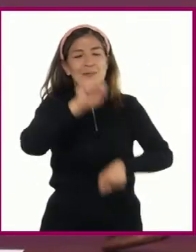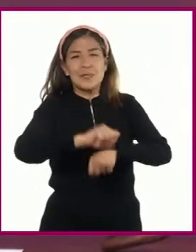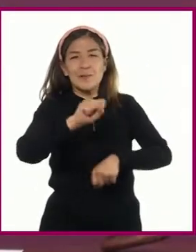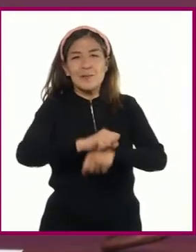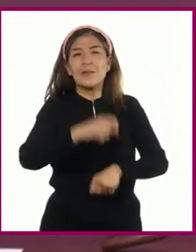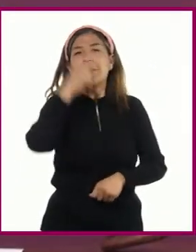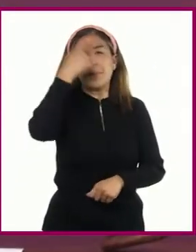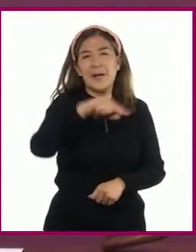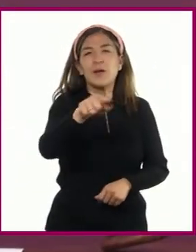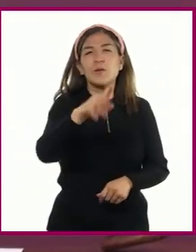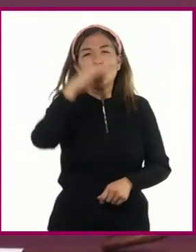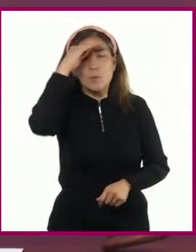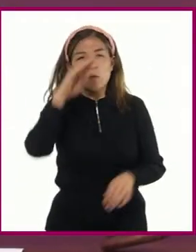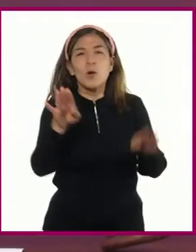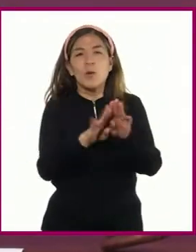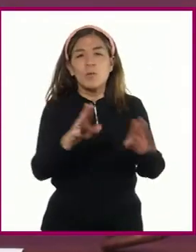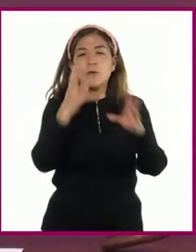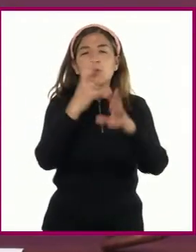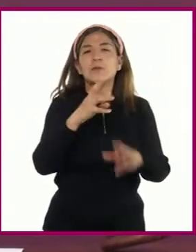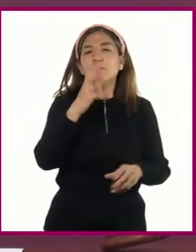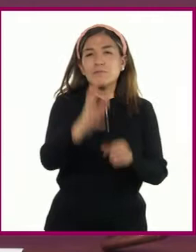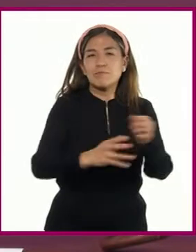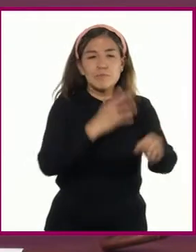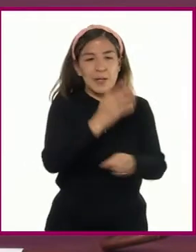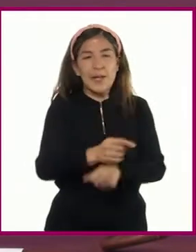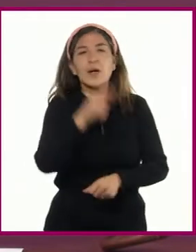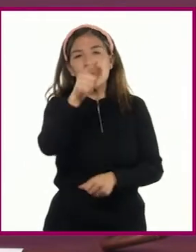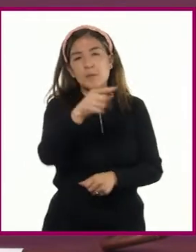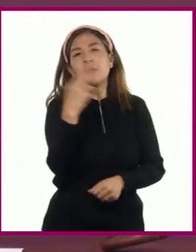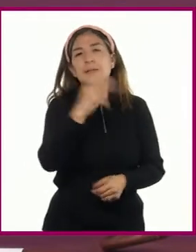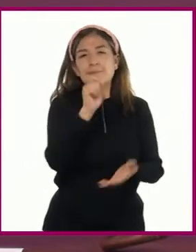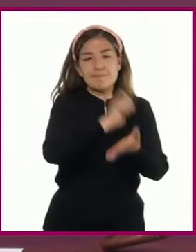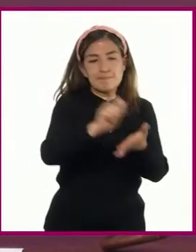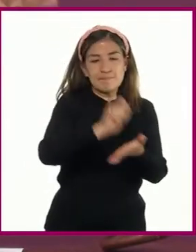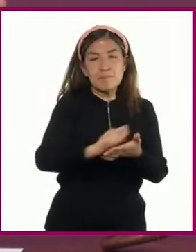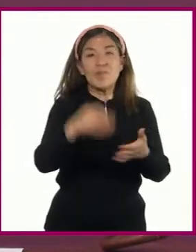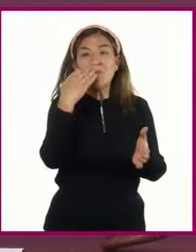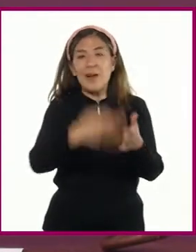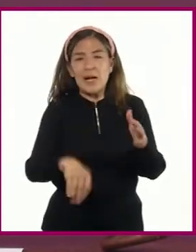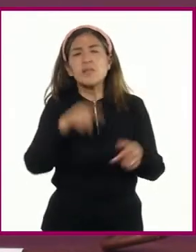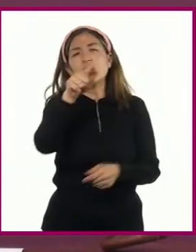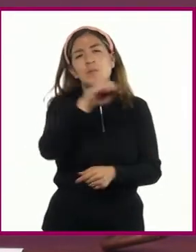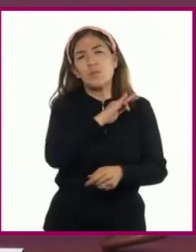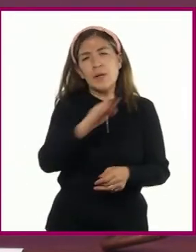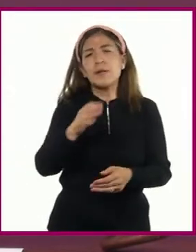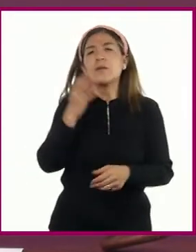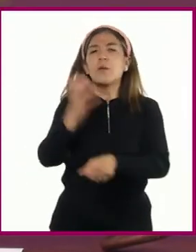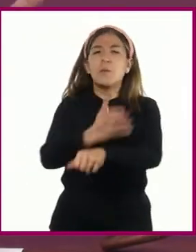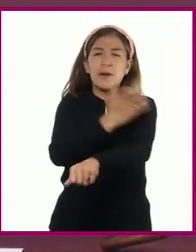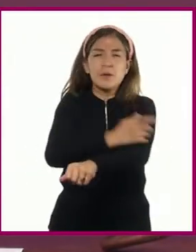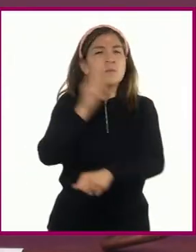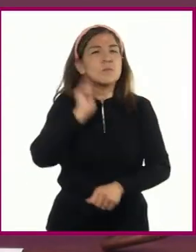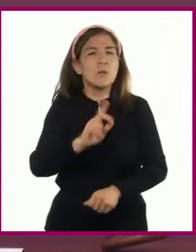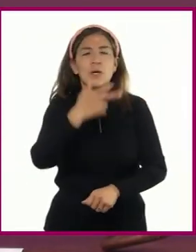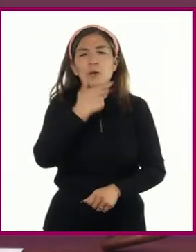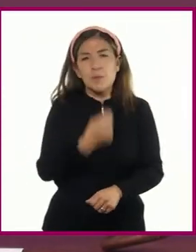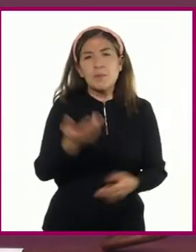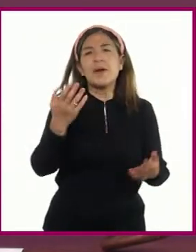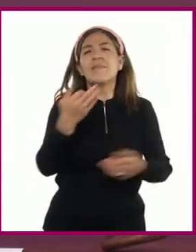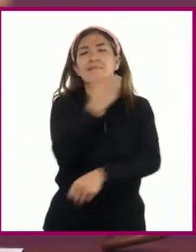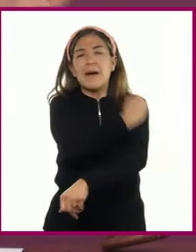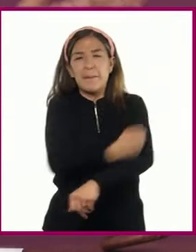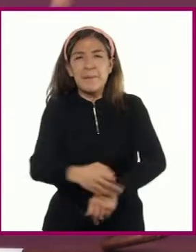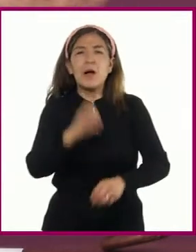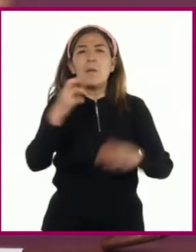finalizar la sesión, realicen los ajustes necesarios a su trabajo y comenten con una compañera o compañero, docente o familiar,